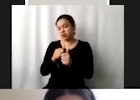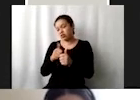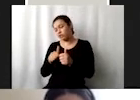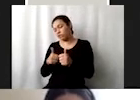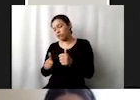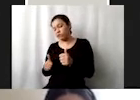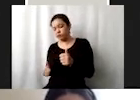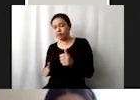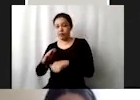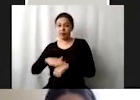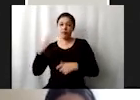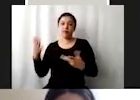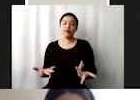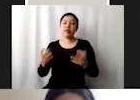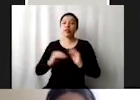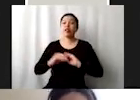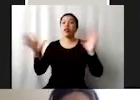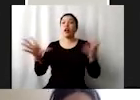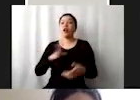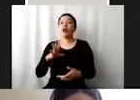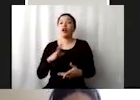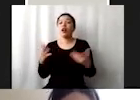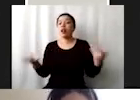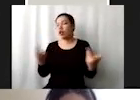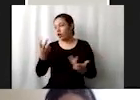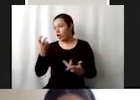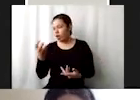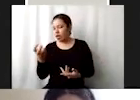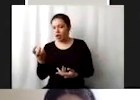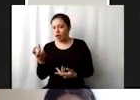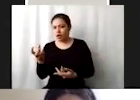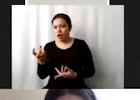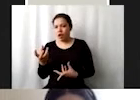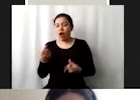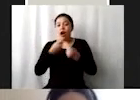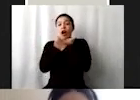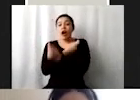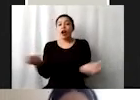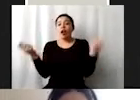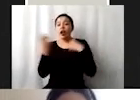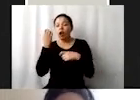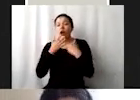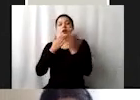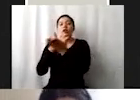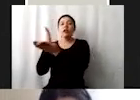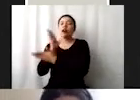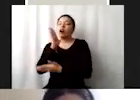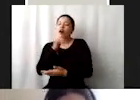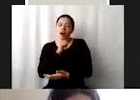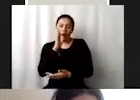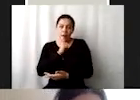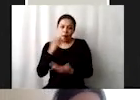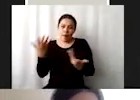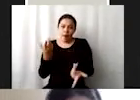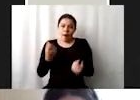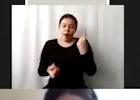Evidentemente pues también porque pues no pueden ir muchos niños a las escuelas. Bueno, ya empezaron a ir